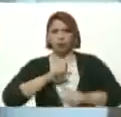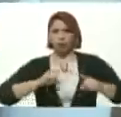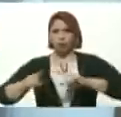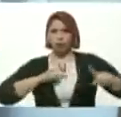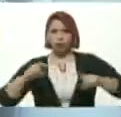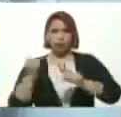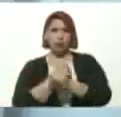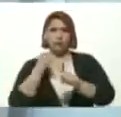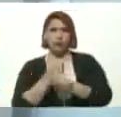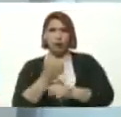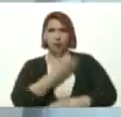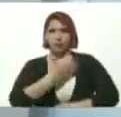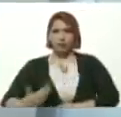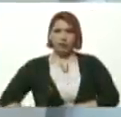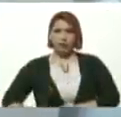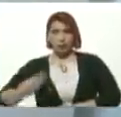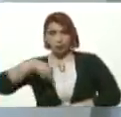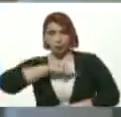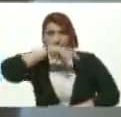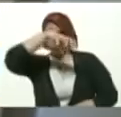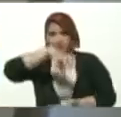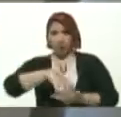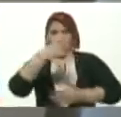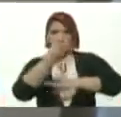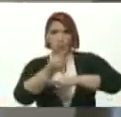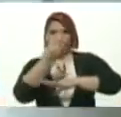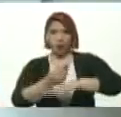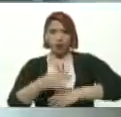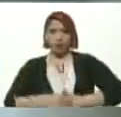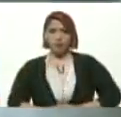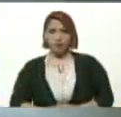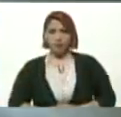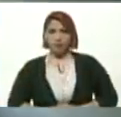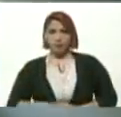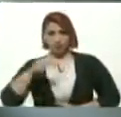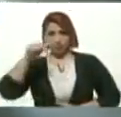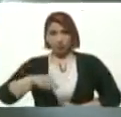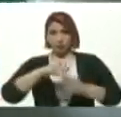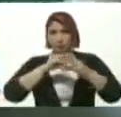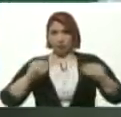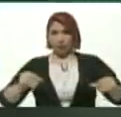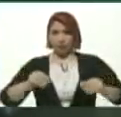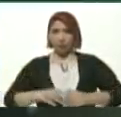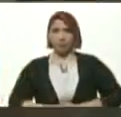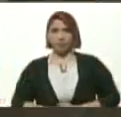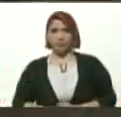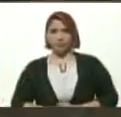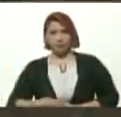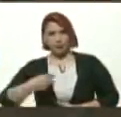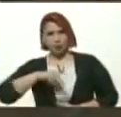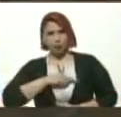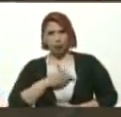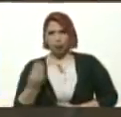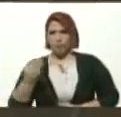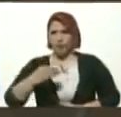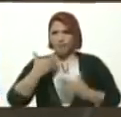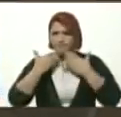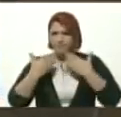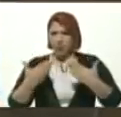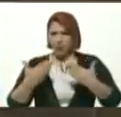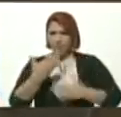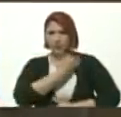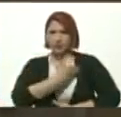Presidente Nosotros Desde el estado Monaca Desde esta tierra De Juana la avanzadora Estamos más que agradecidos